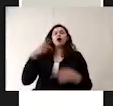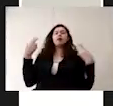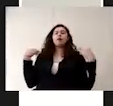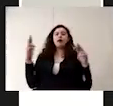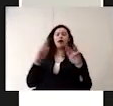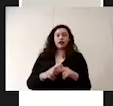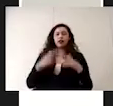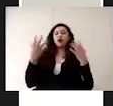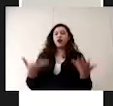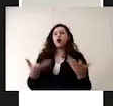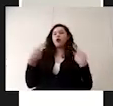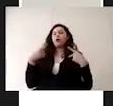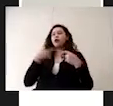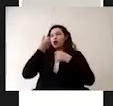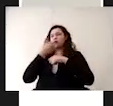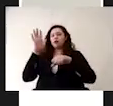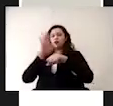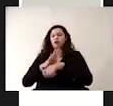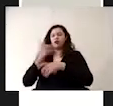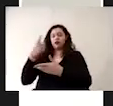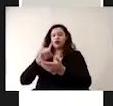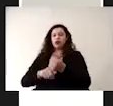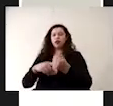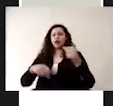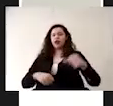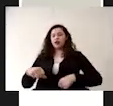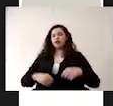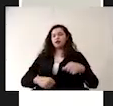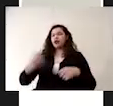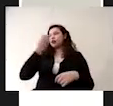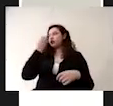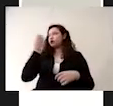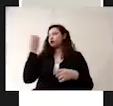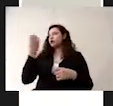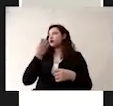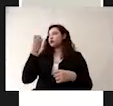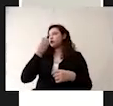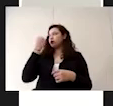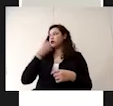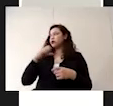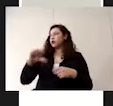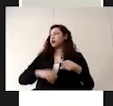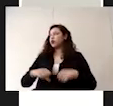personal académico administrativo que realice actividades dentro del centro educativo.